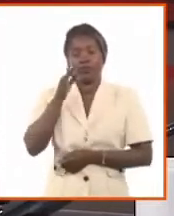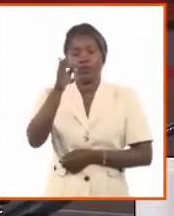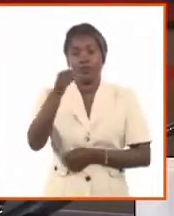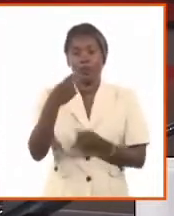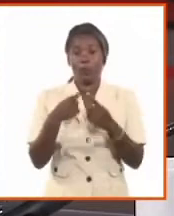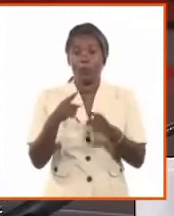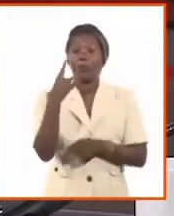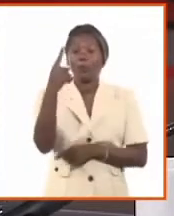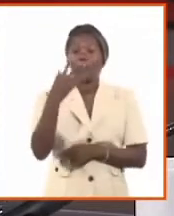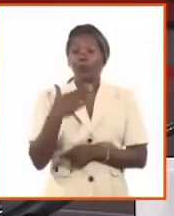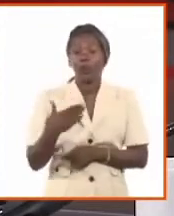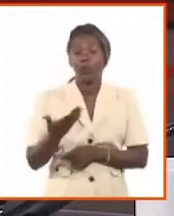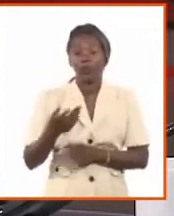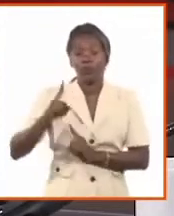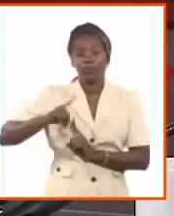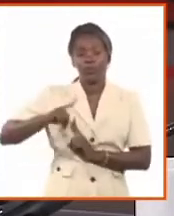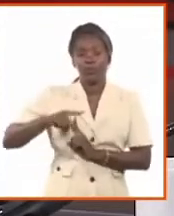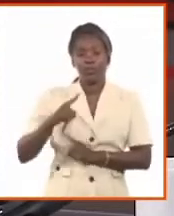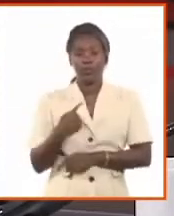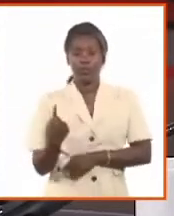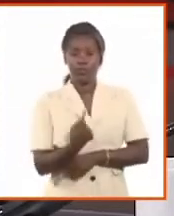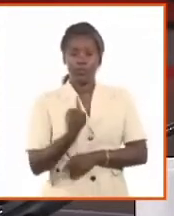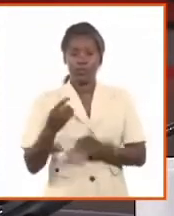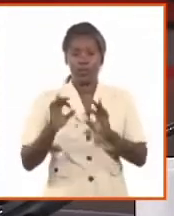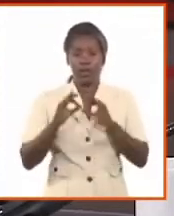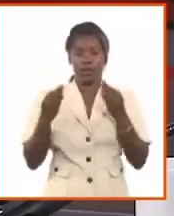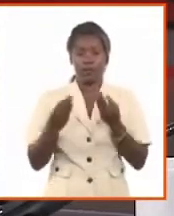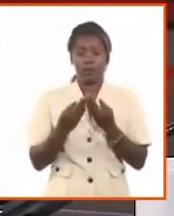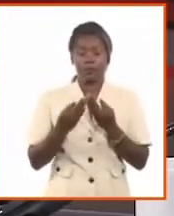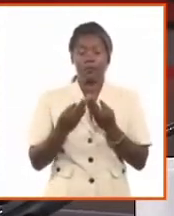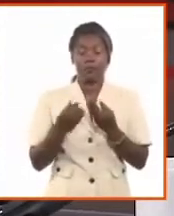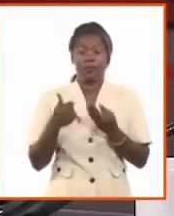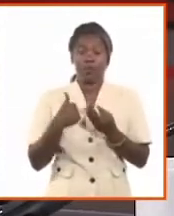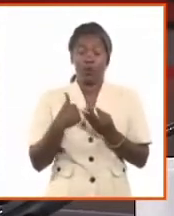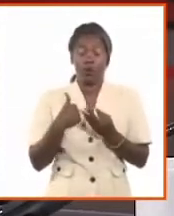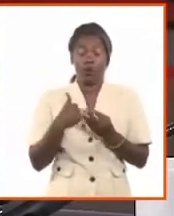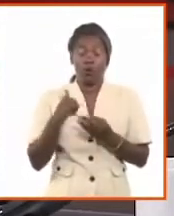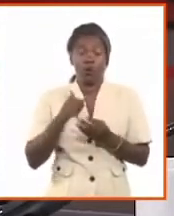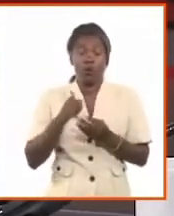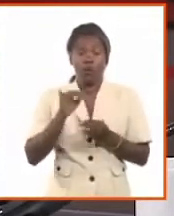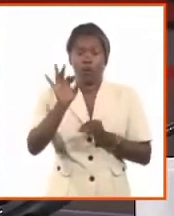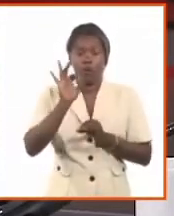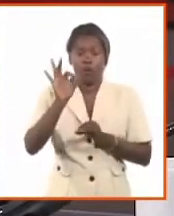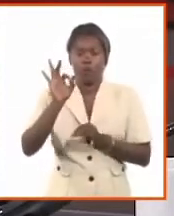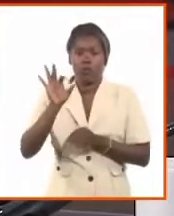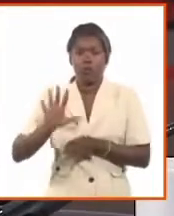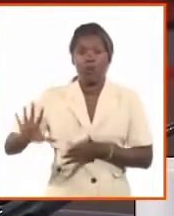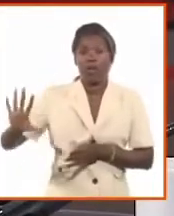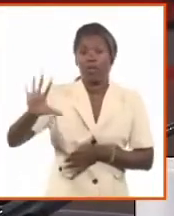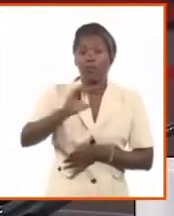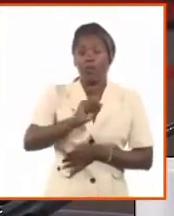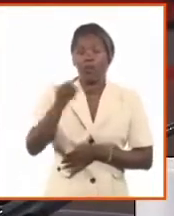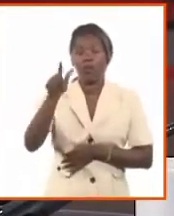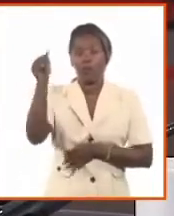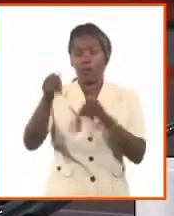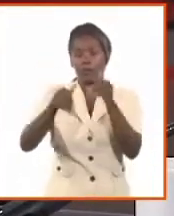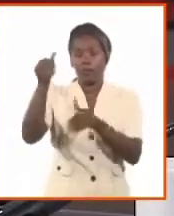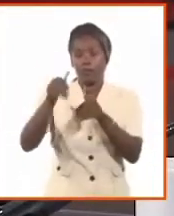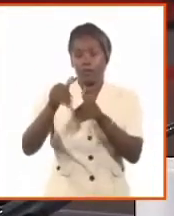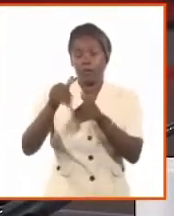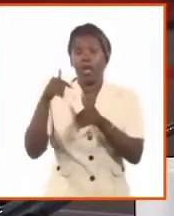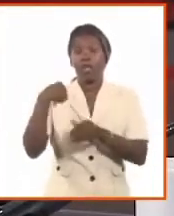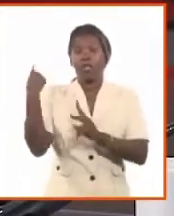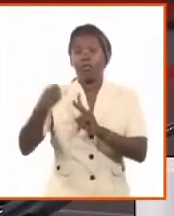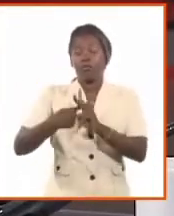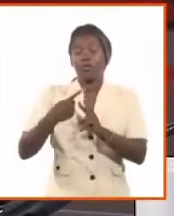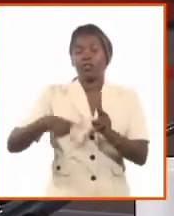diseña desde las familias. Por eso es que yo invito a todos, a todos los cubanos y cubanas que vuelvan a leer de nuevo el